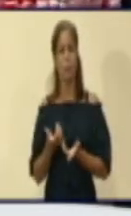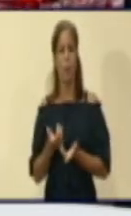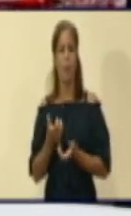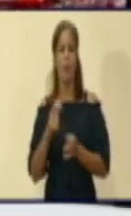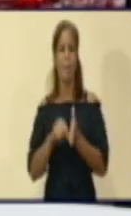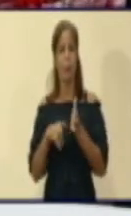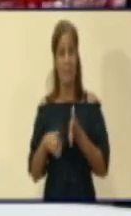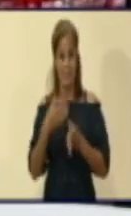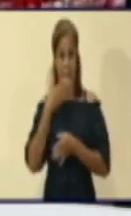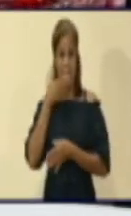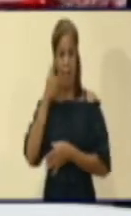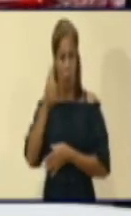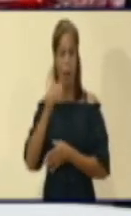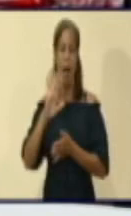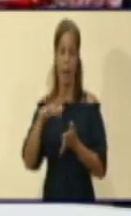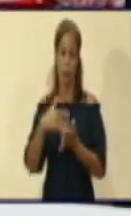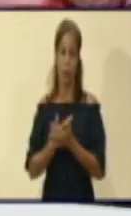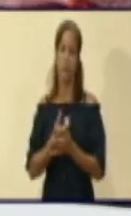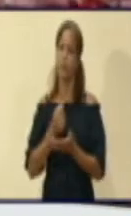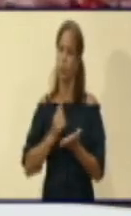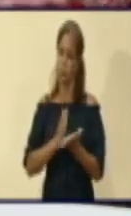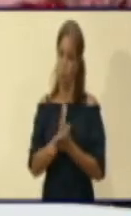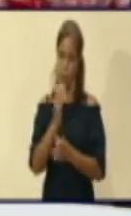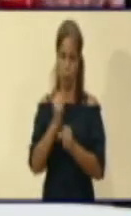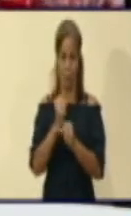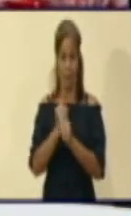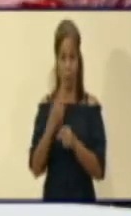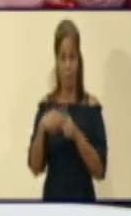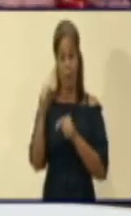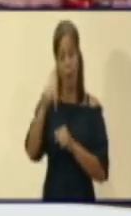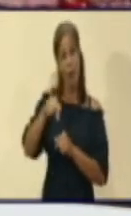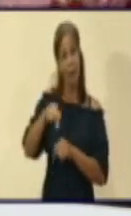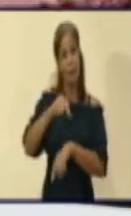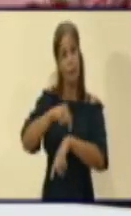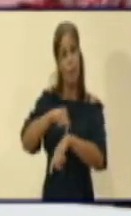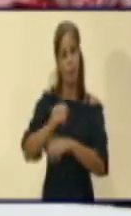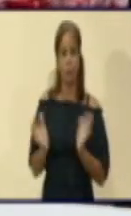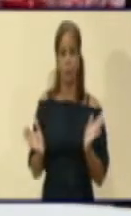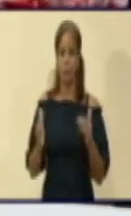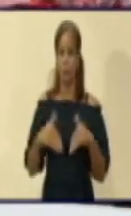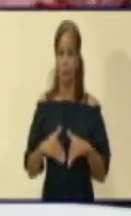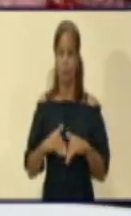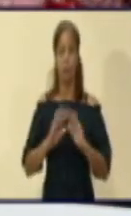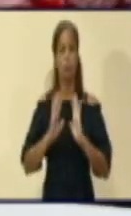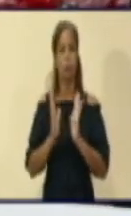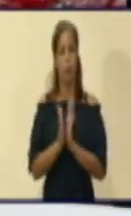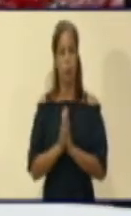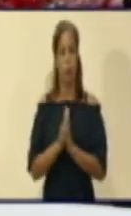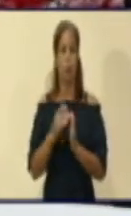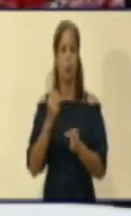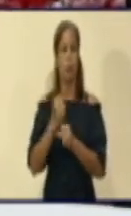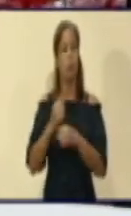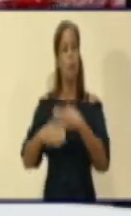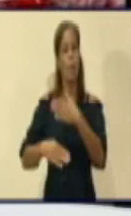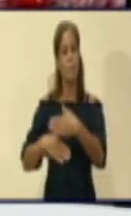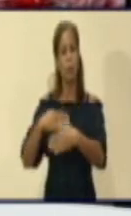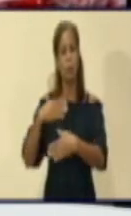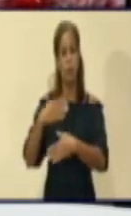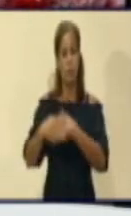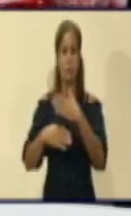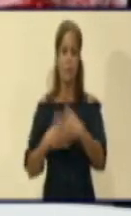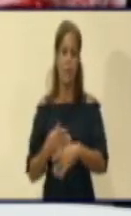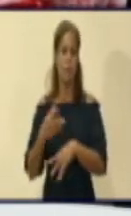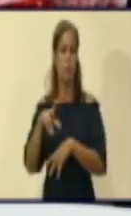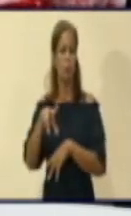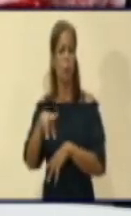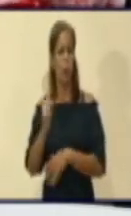Asimismo, con el trabajo por cuenta propia, se va a mantener esta situación de la epidemia como causa de suspensión y todos los trámites de nuevas